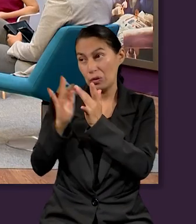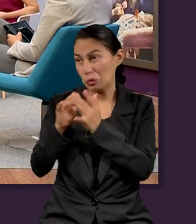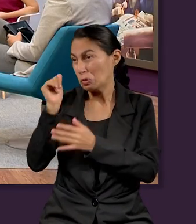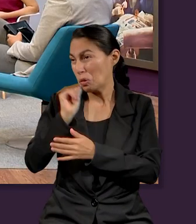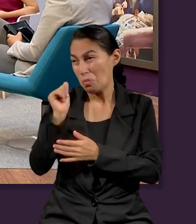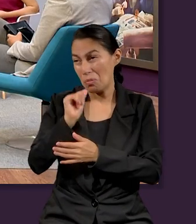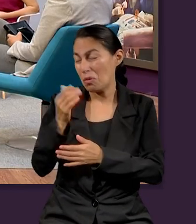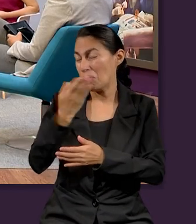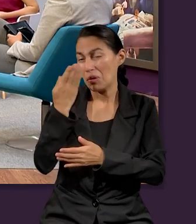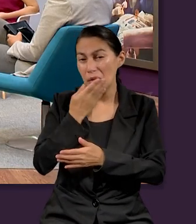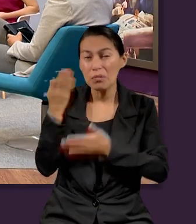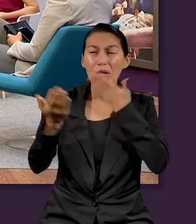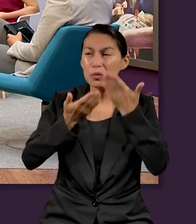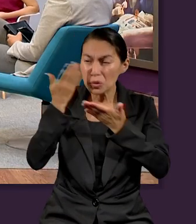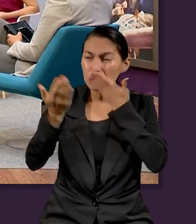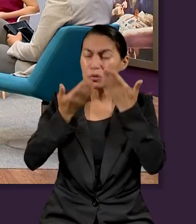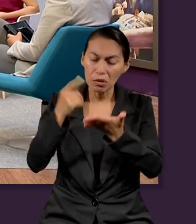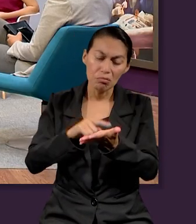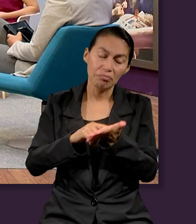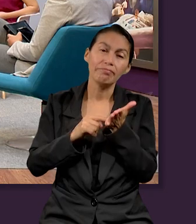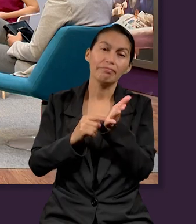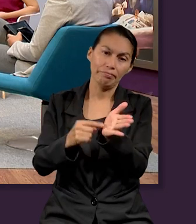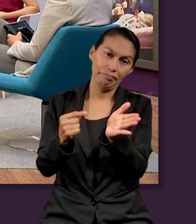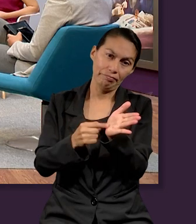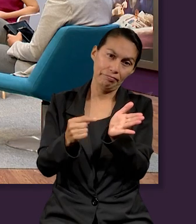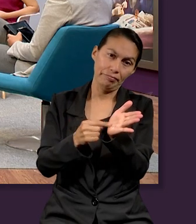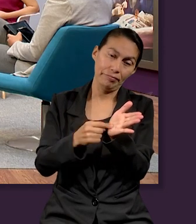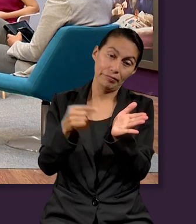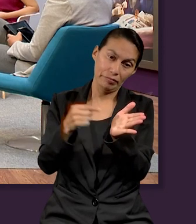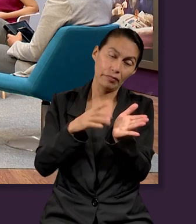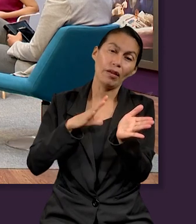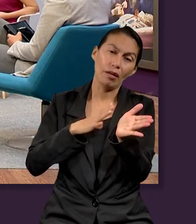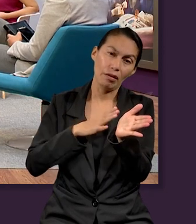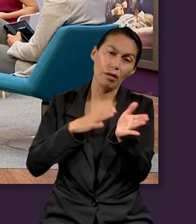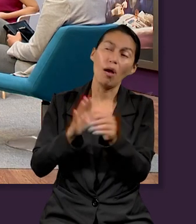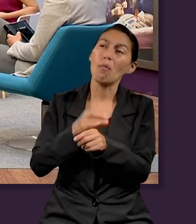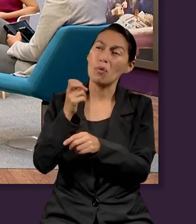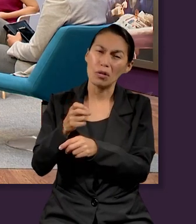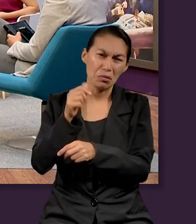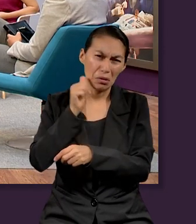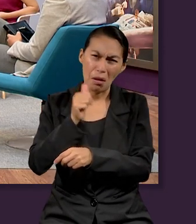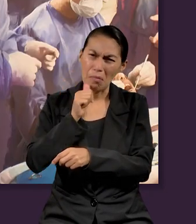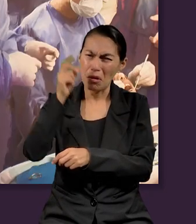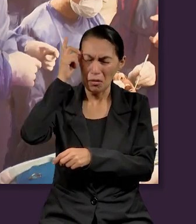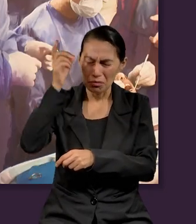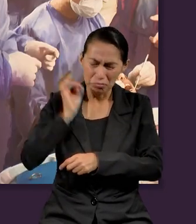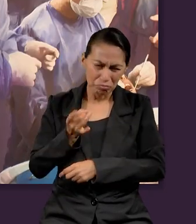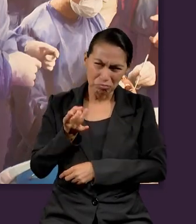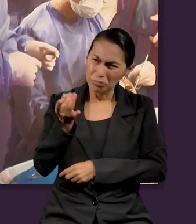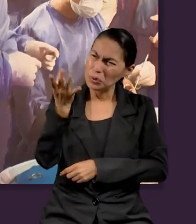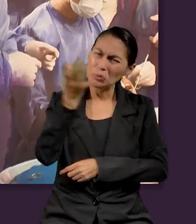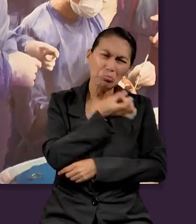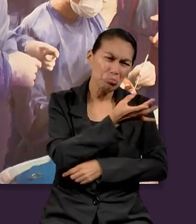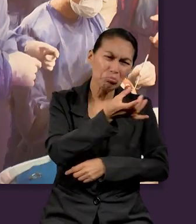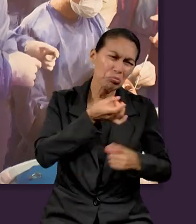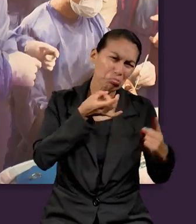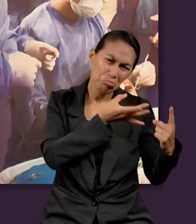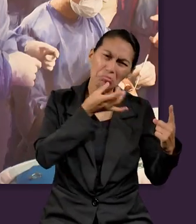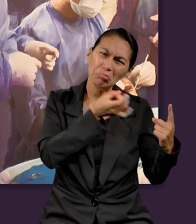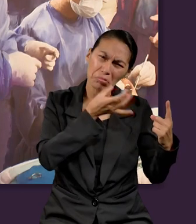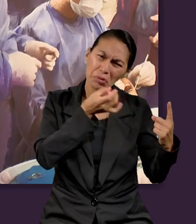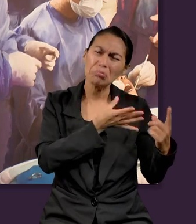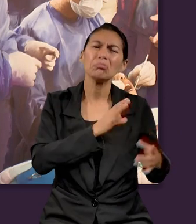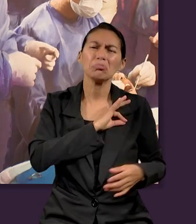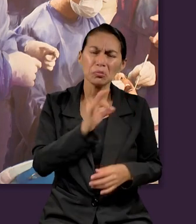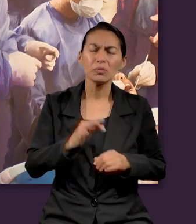de frente el escrito está. Creo que esa es la forma principal en la que él pudo vencer, basándose